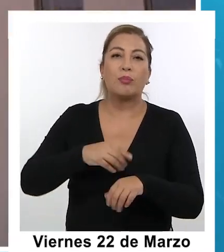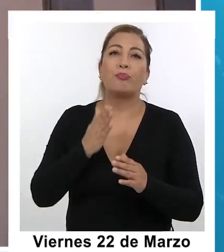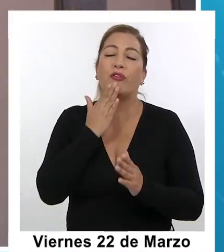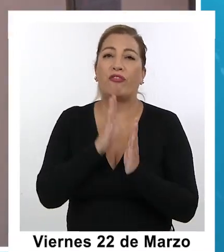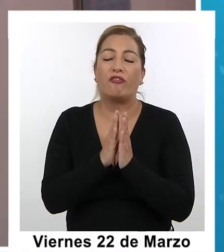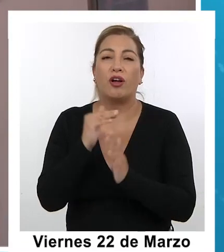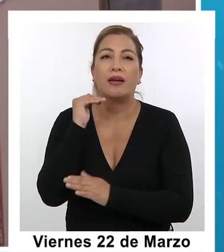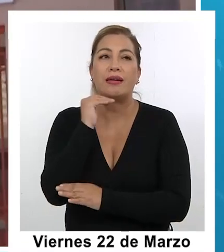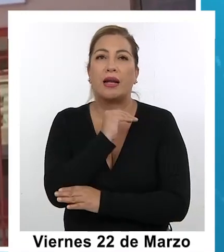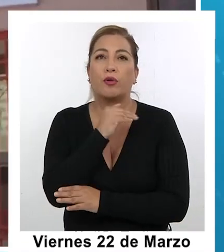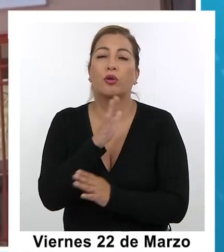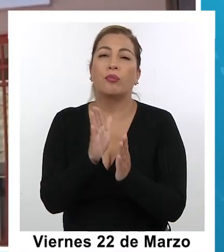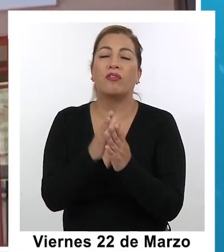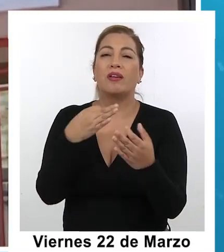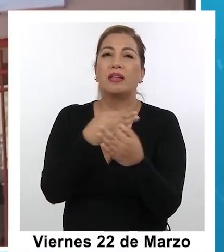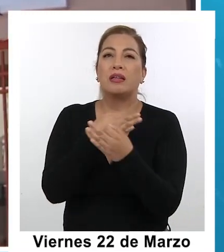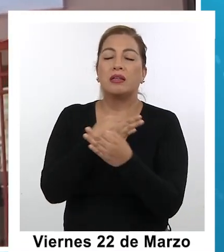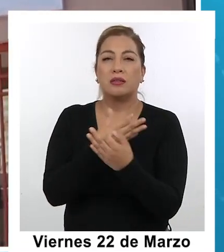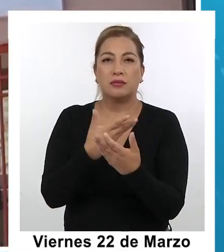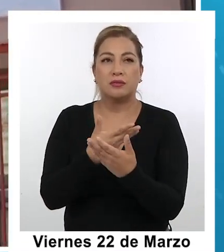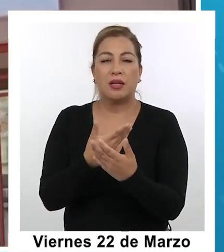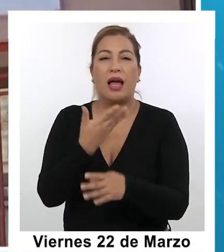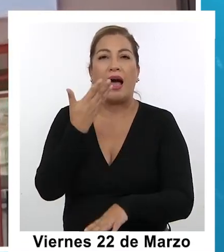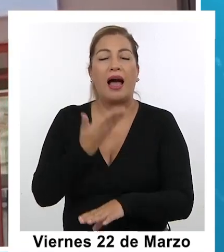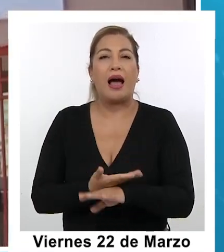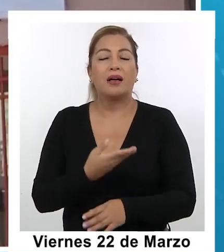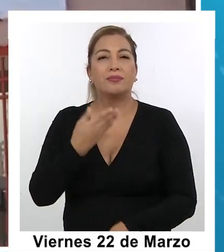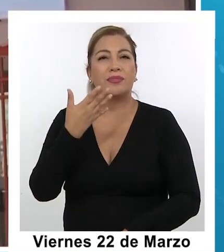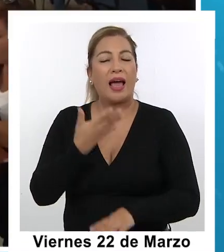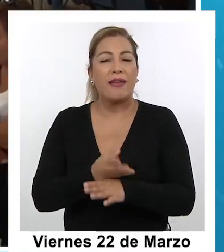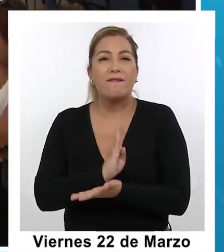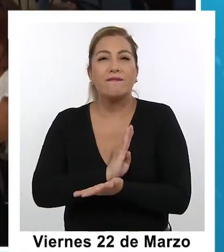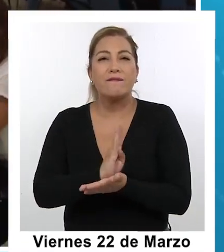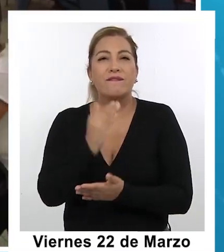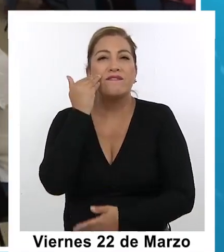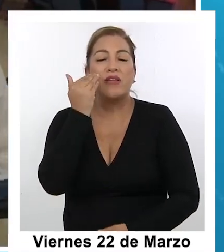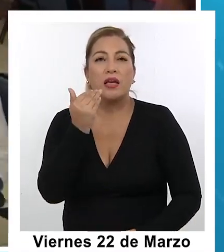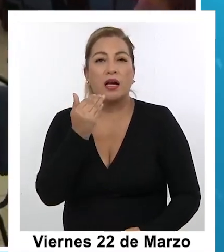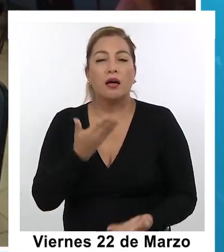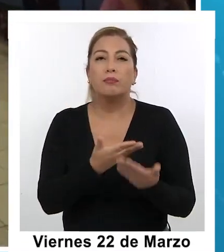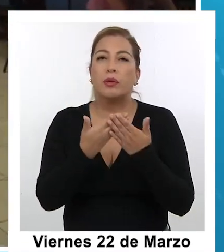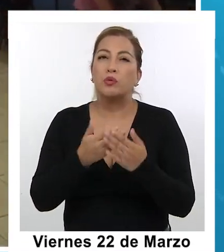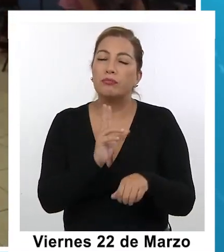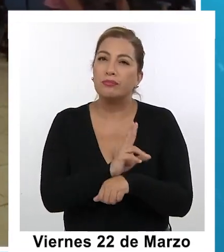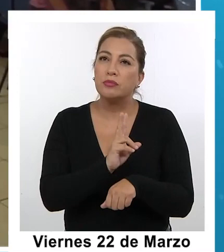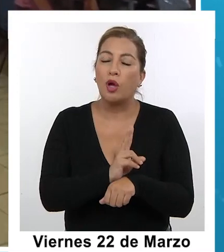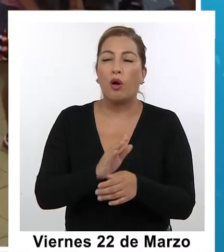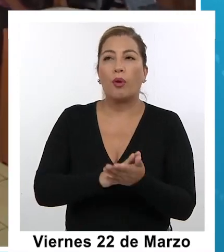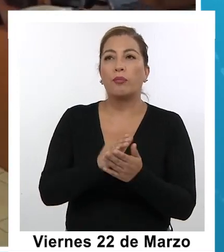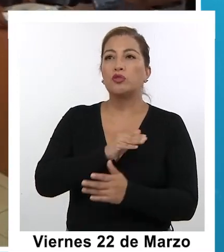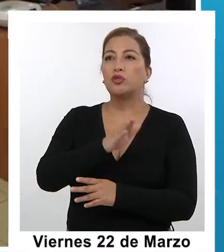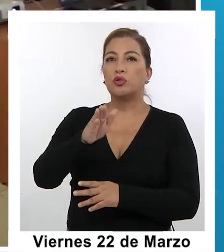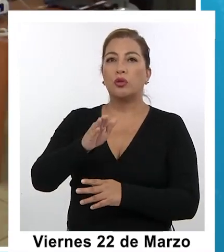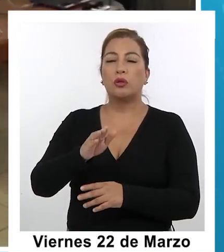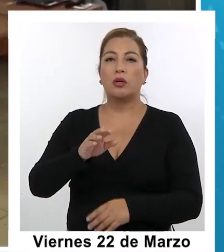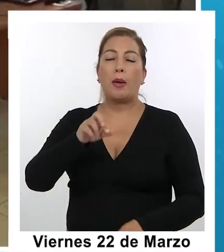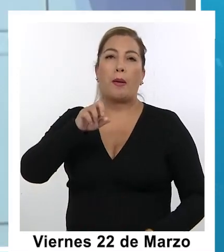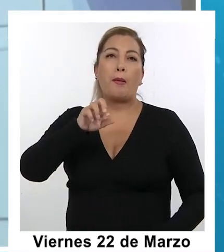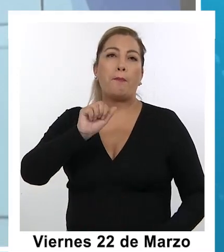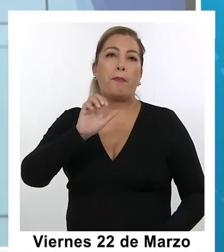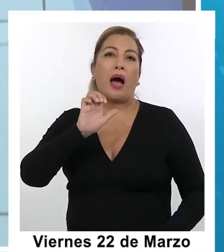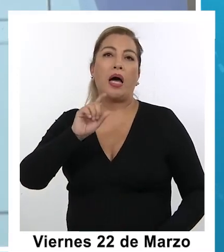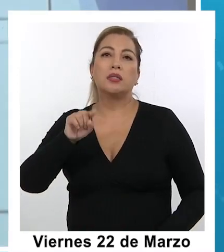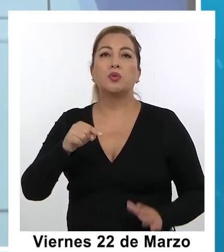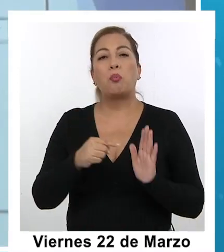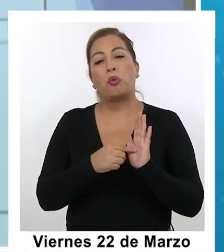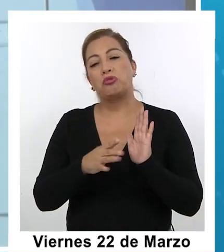rápidamente me expliques. Sí. Hay hartas becas para poder eh estudiar pedagogía, si yo voy, doy la PAES, y saco un